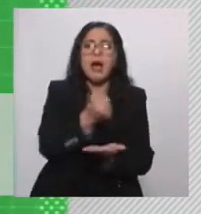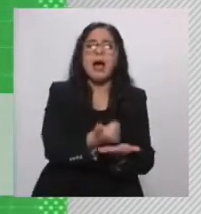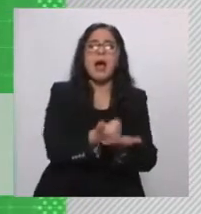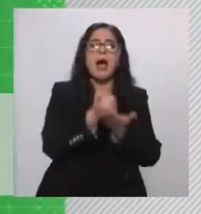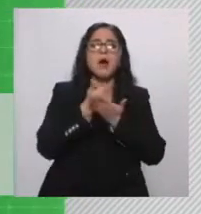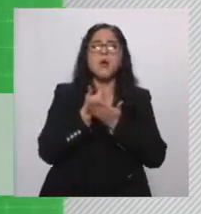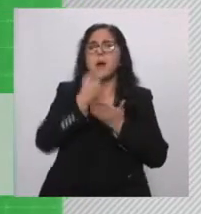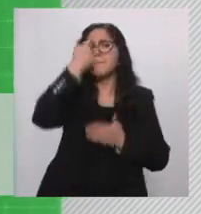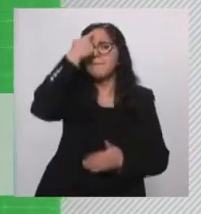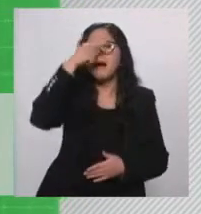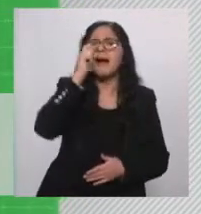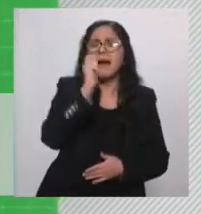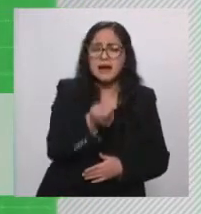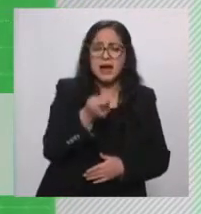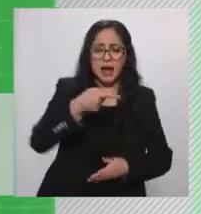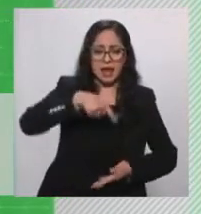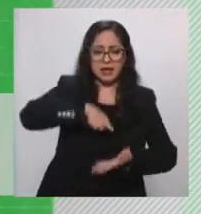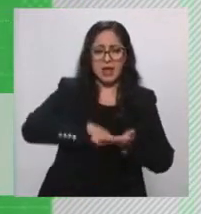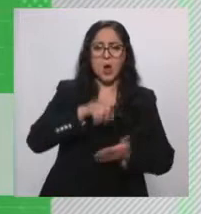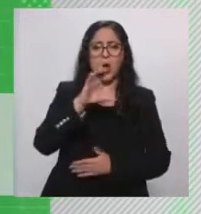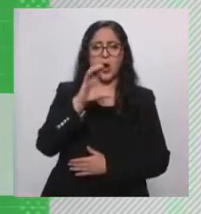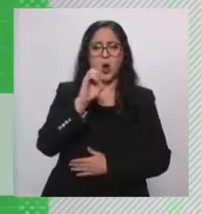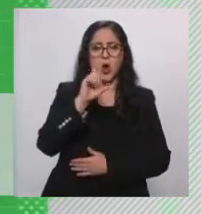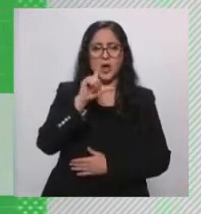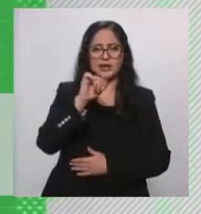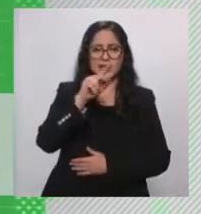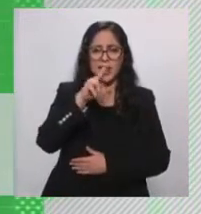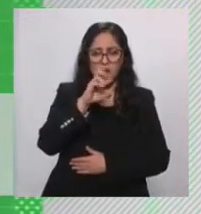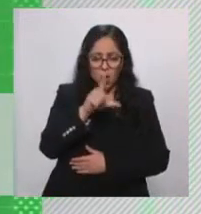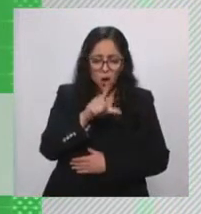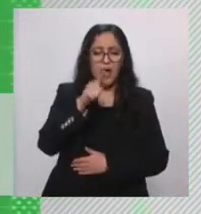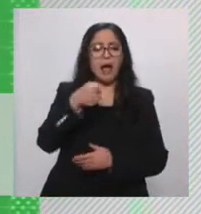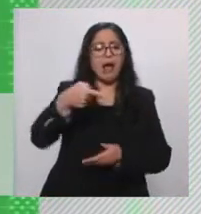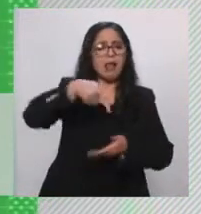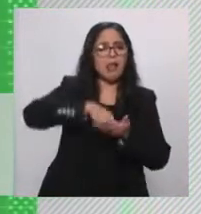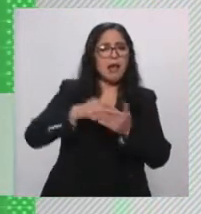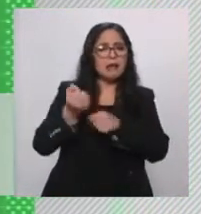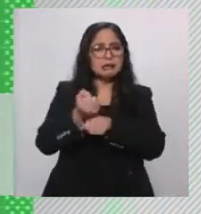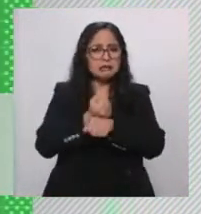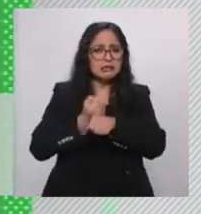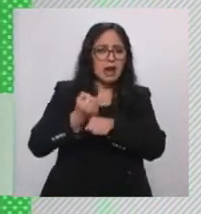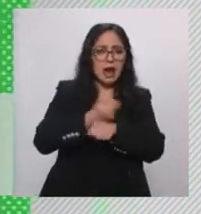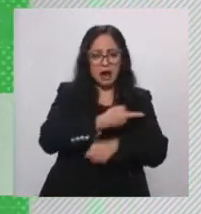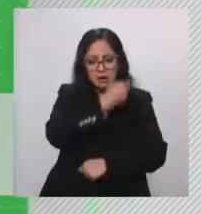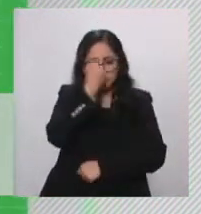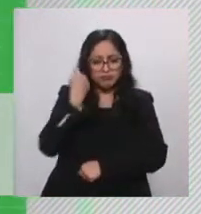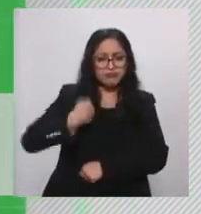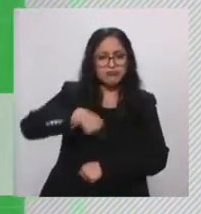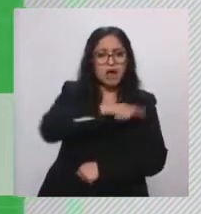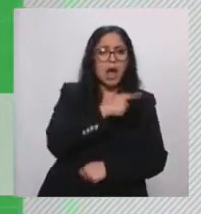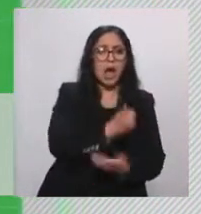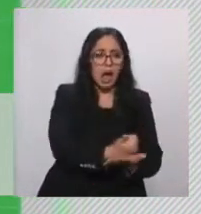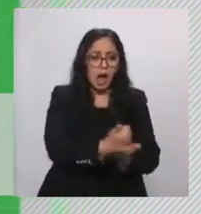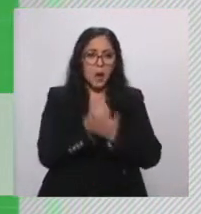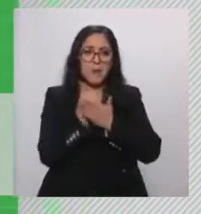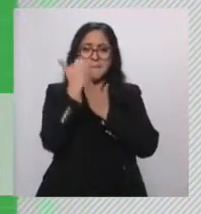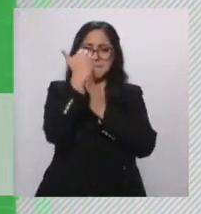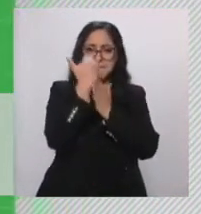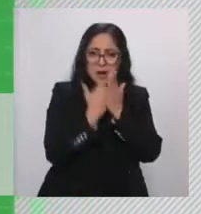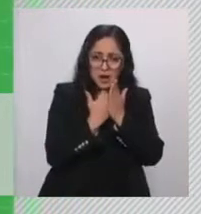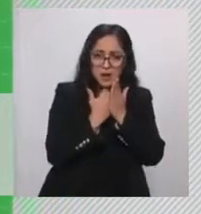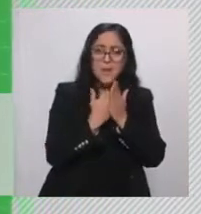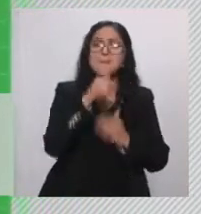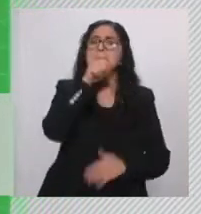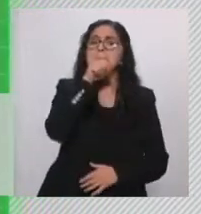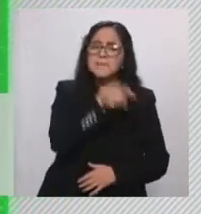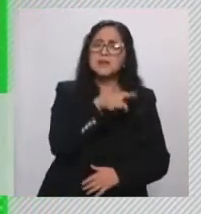disminuir los niveles de colesterol en sangre, eso es importantísimo, todo lo que son dislipidemias. También, bueno, estos compuestos se